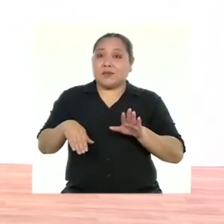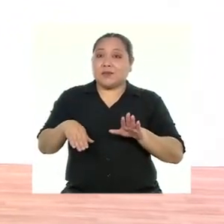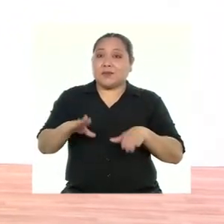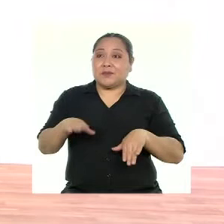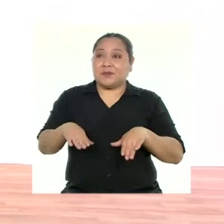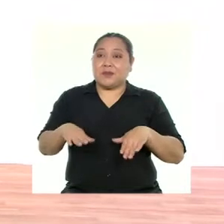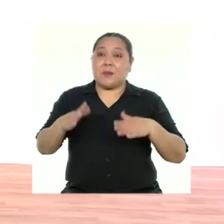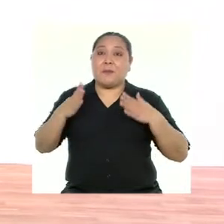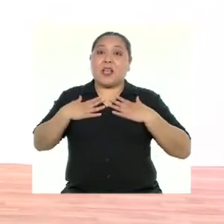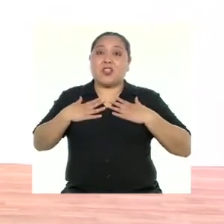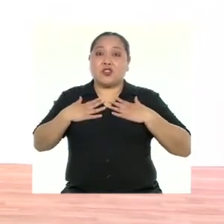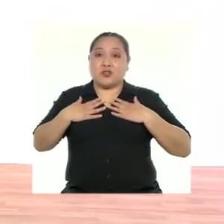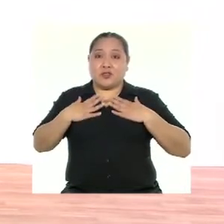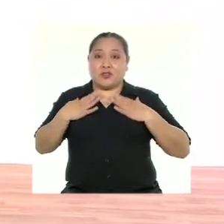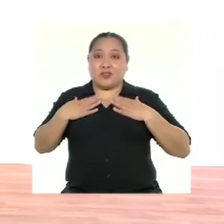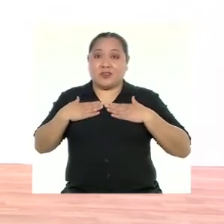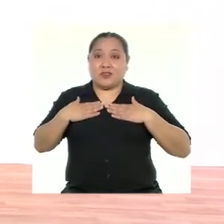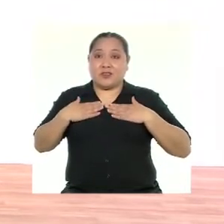Pecho.